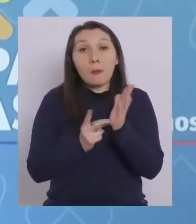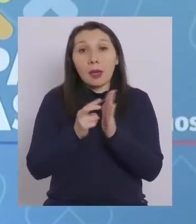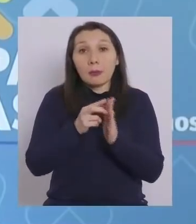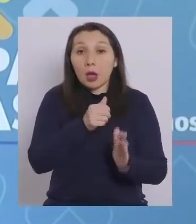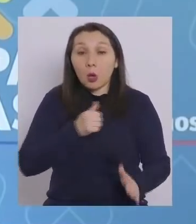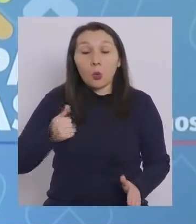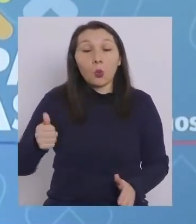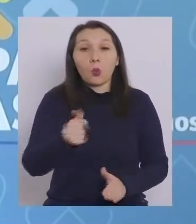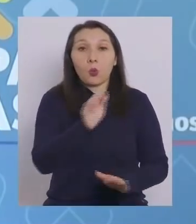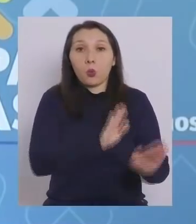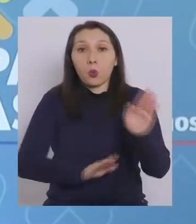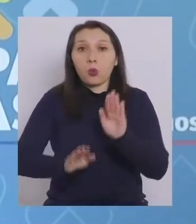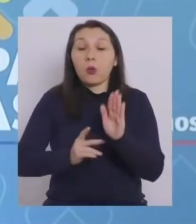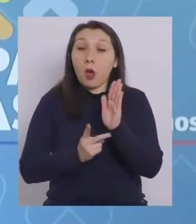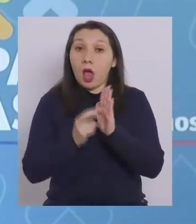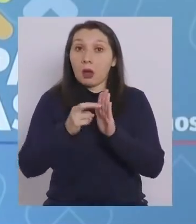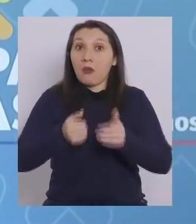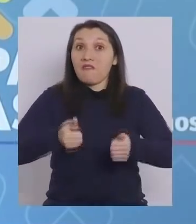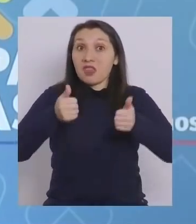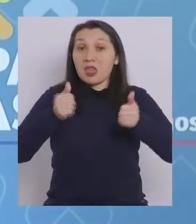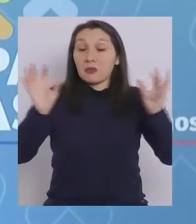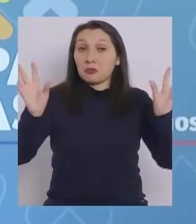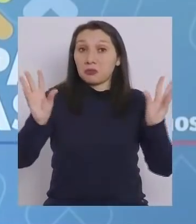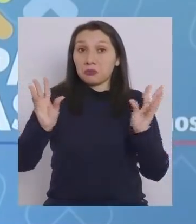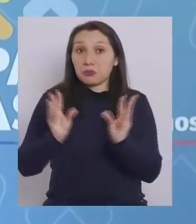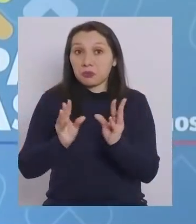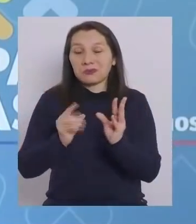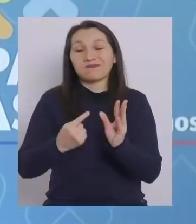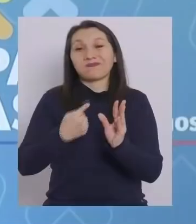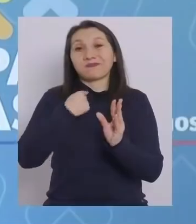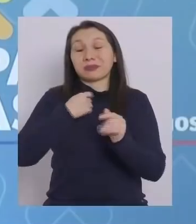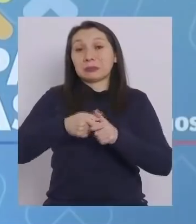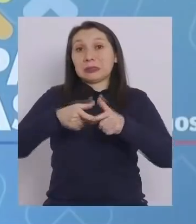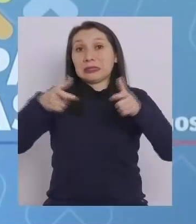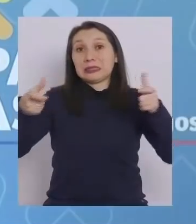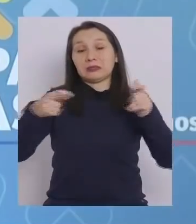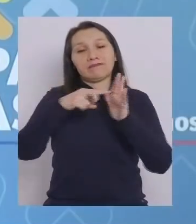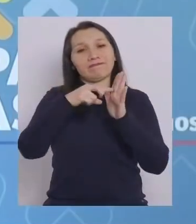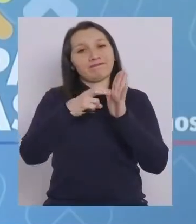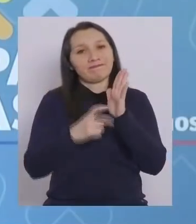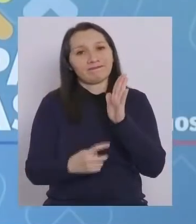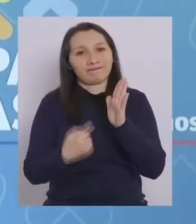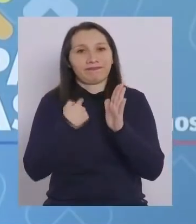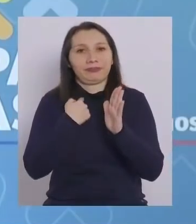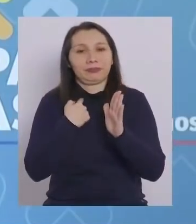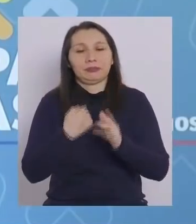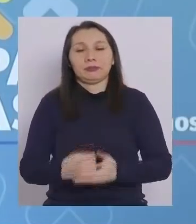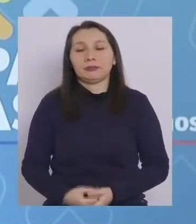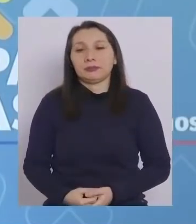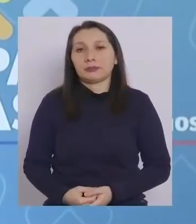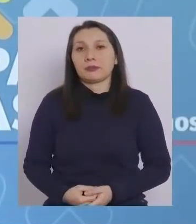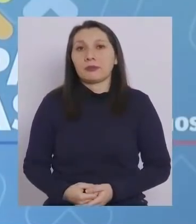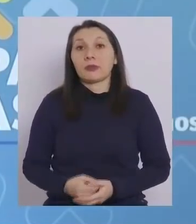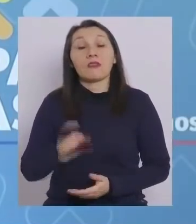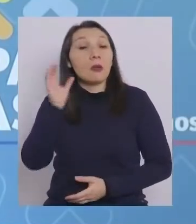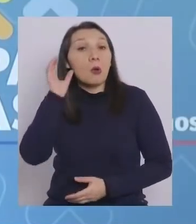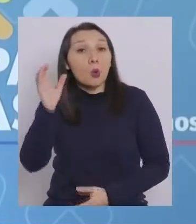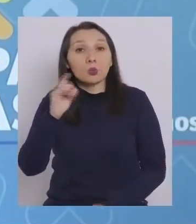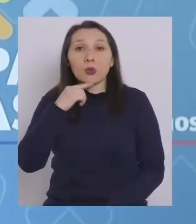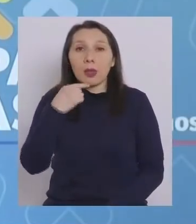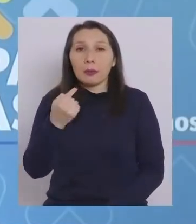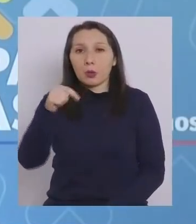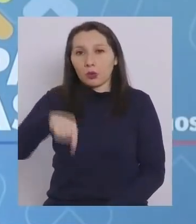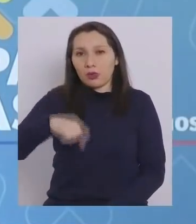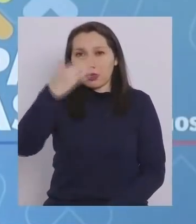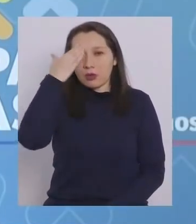nos cuidamos. Consiste en eso, avanzar cuando se va bien y retroceder cuando hay aumento de casos. Vamos a escuchar las preguntas